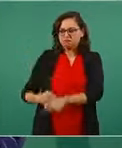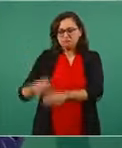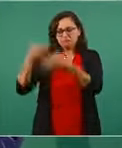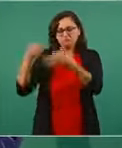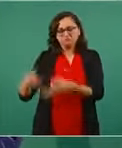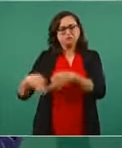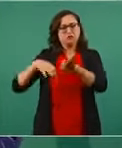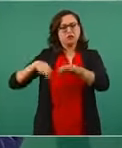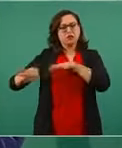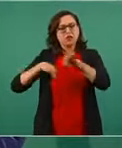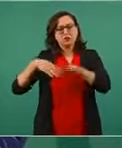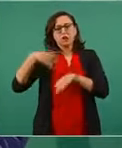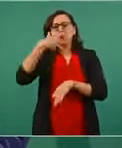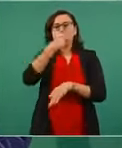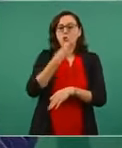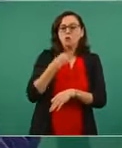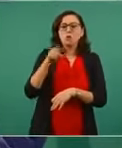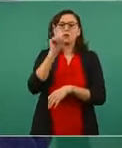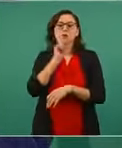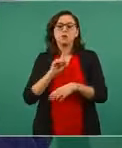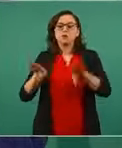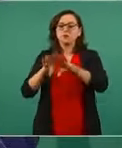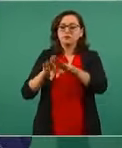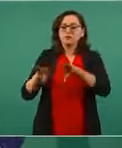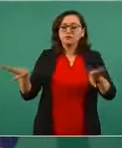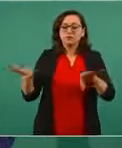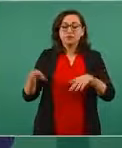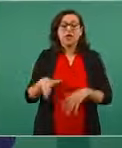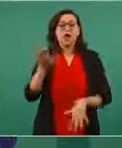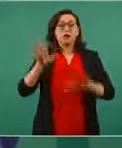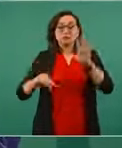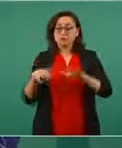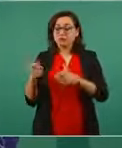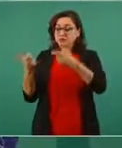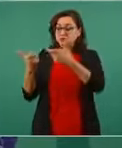y hasta les sobra dinero.